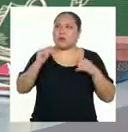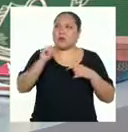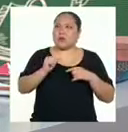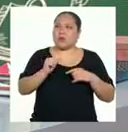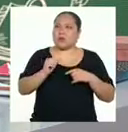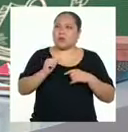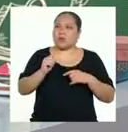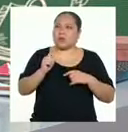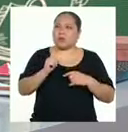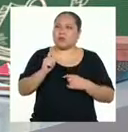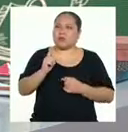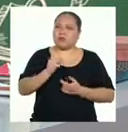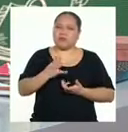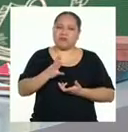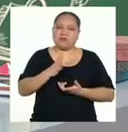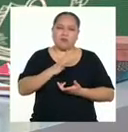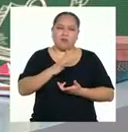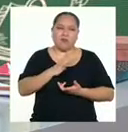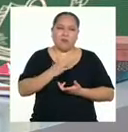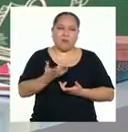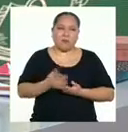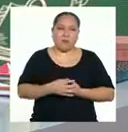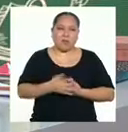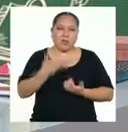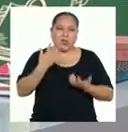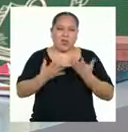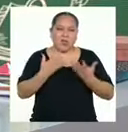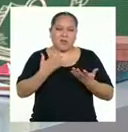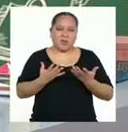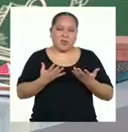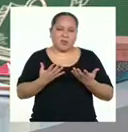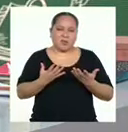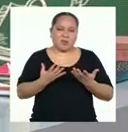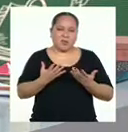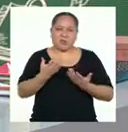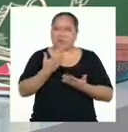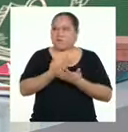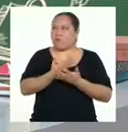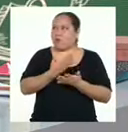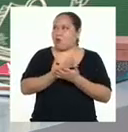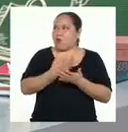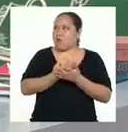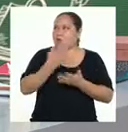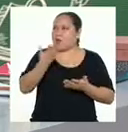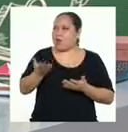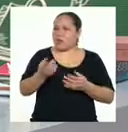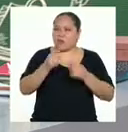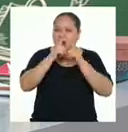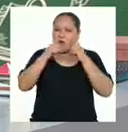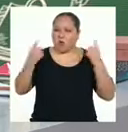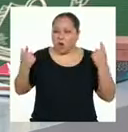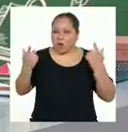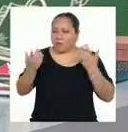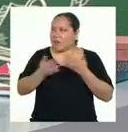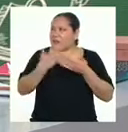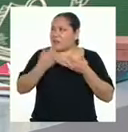uno muy informal. Tal vez podría probar algo un poco más coloquial, pues mis destinatarios son las y los adolescentes y el lenguaje